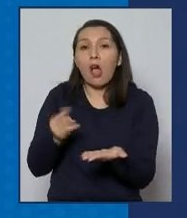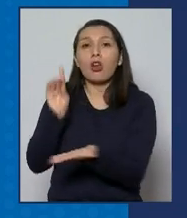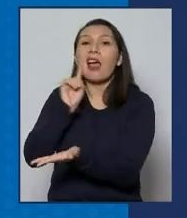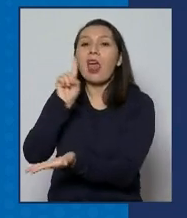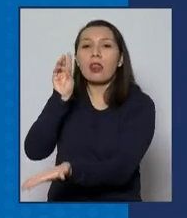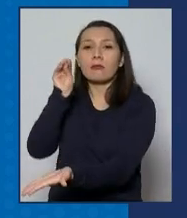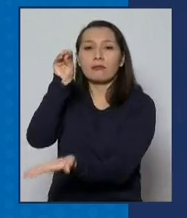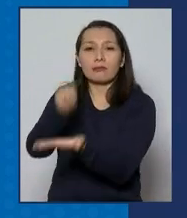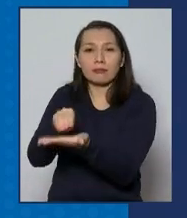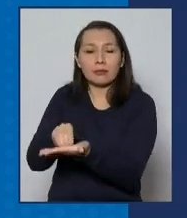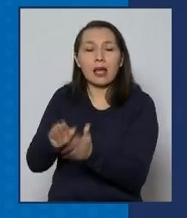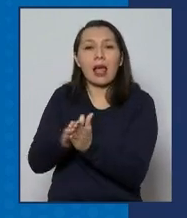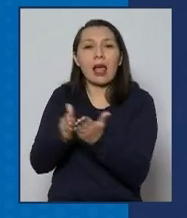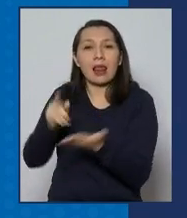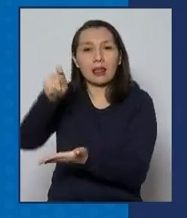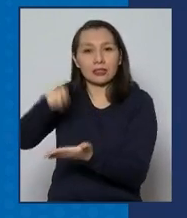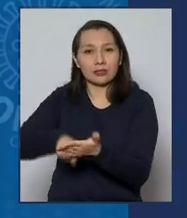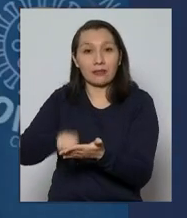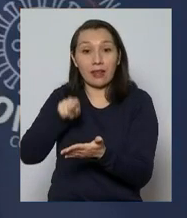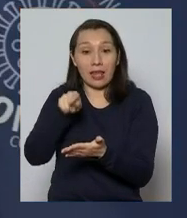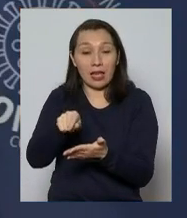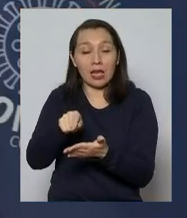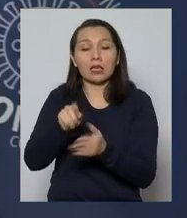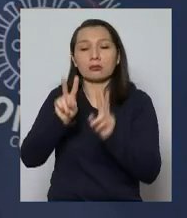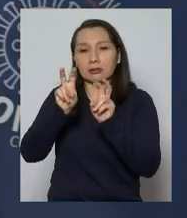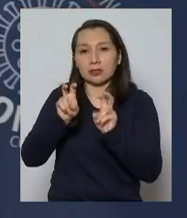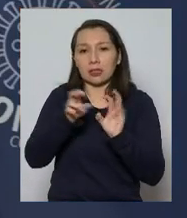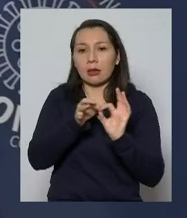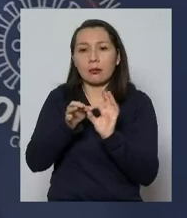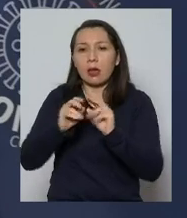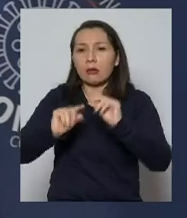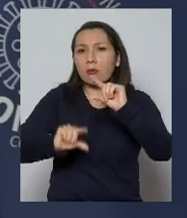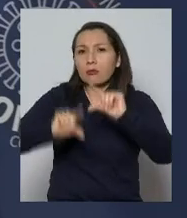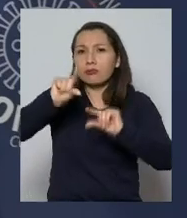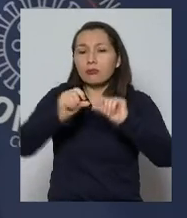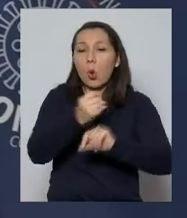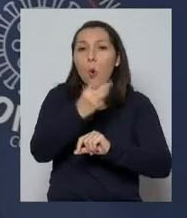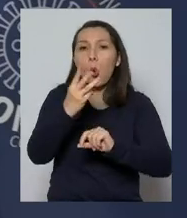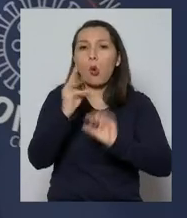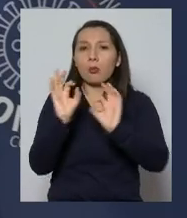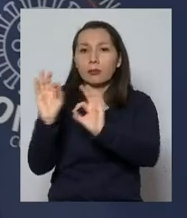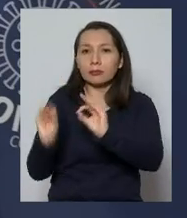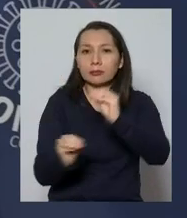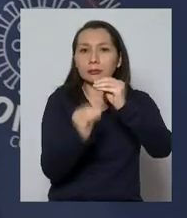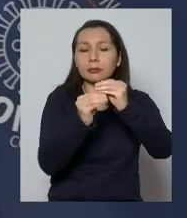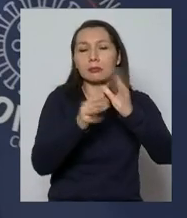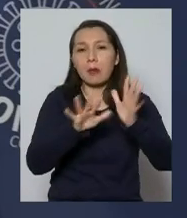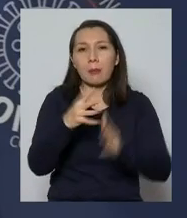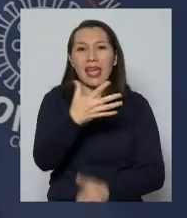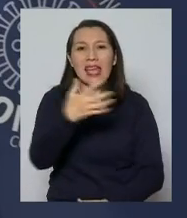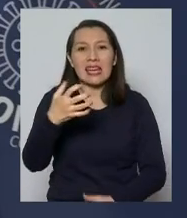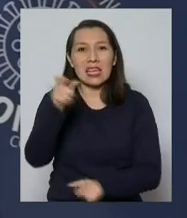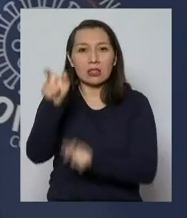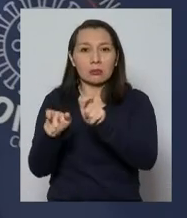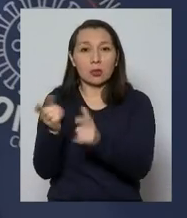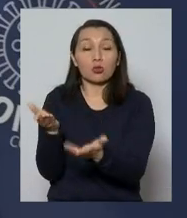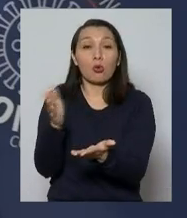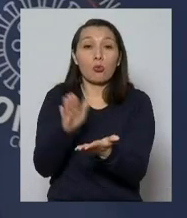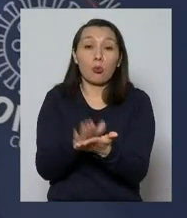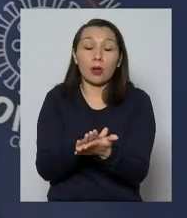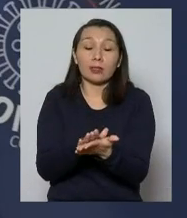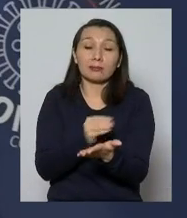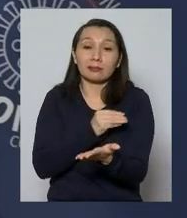inscritos en el registro civil y es a eso que obedece el ajuste de un poco más de 500 fallecidos